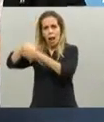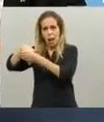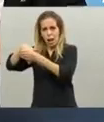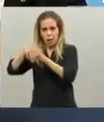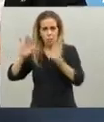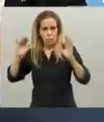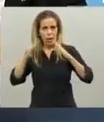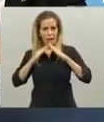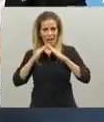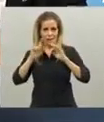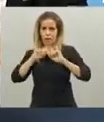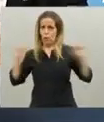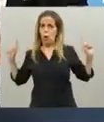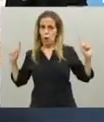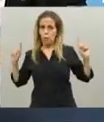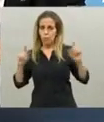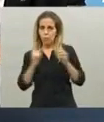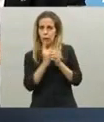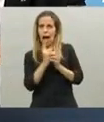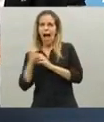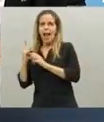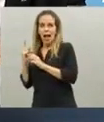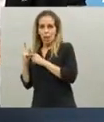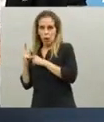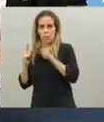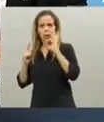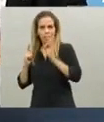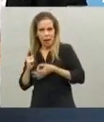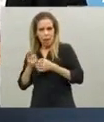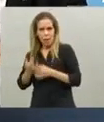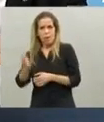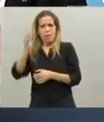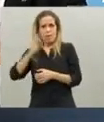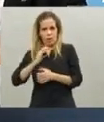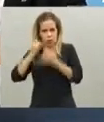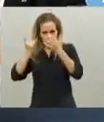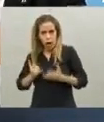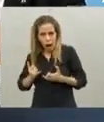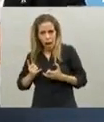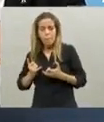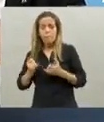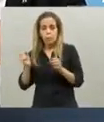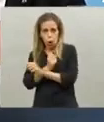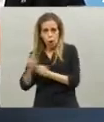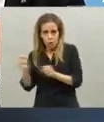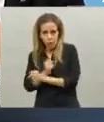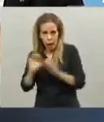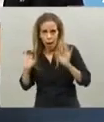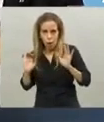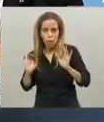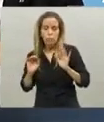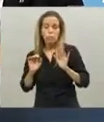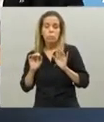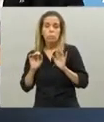que ya tienen detectado, diagnosticado el virus, pero con síntomas muy leves, o en otros casos que son